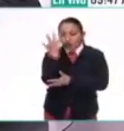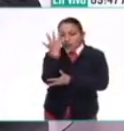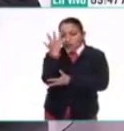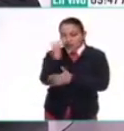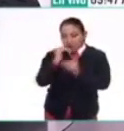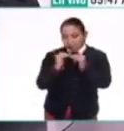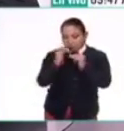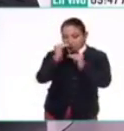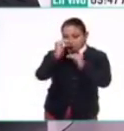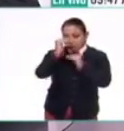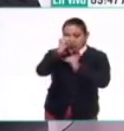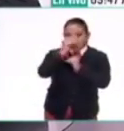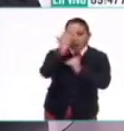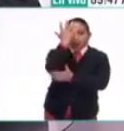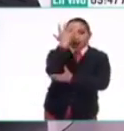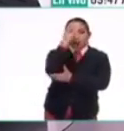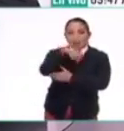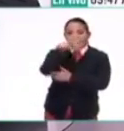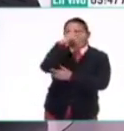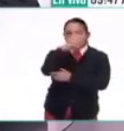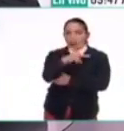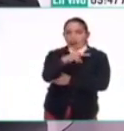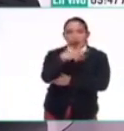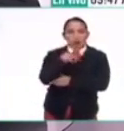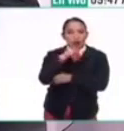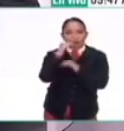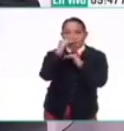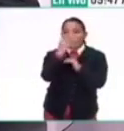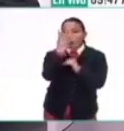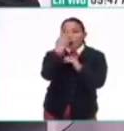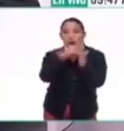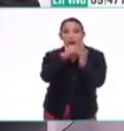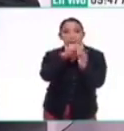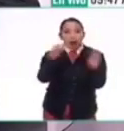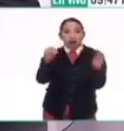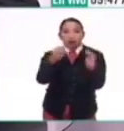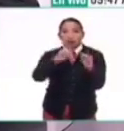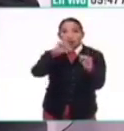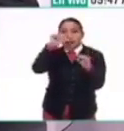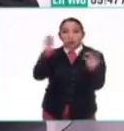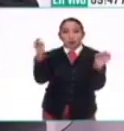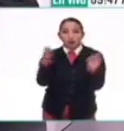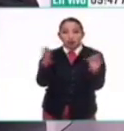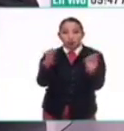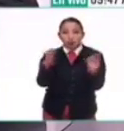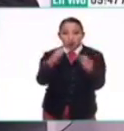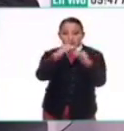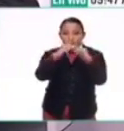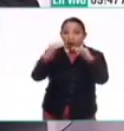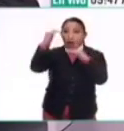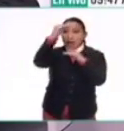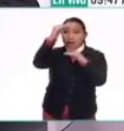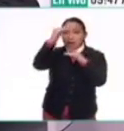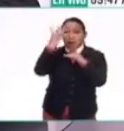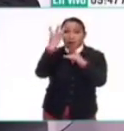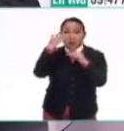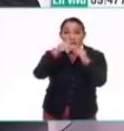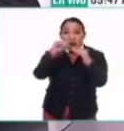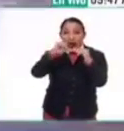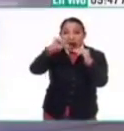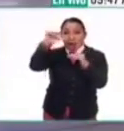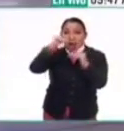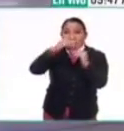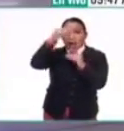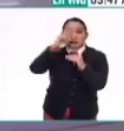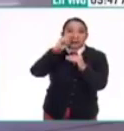los bosques. Los bosques en México no pasan de cuatro mil metros de altura por el frío y arriba de cuatro mil metros